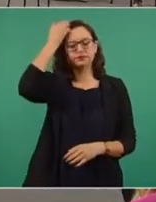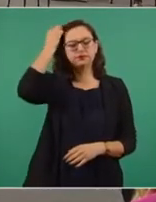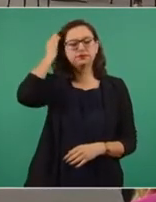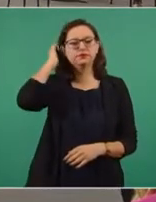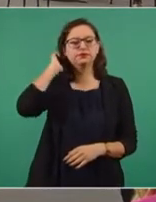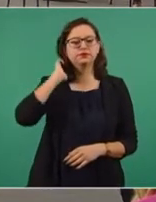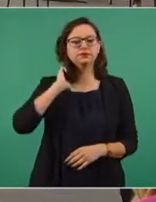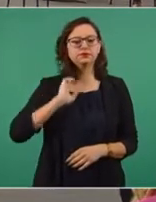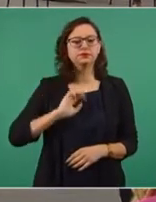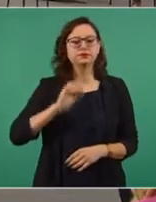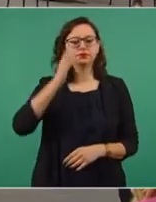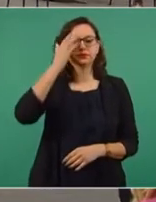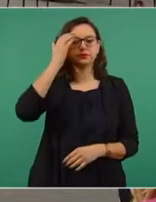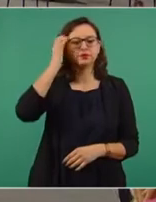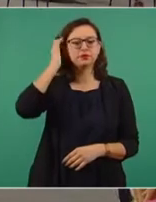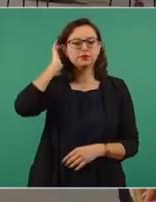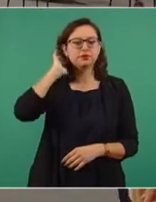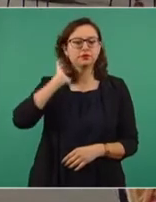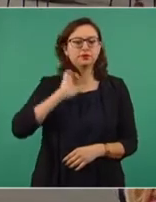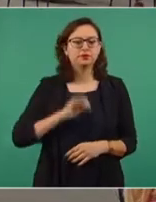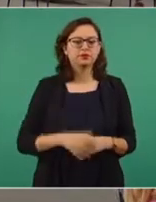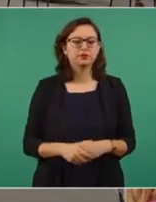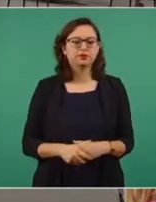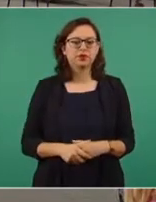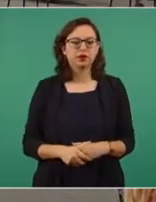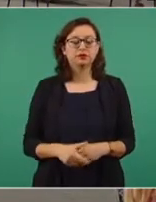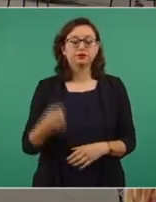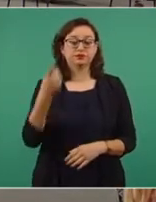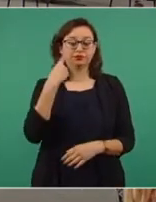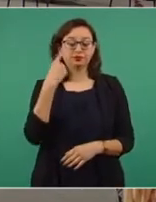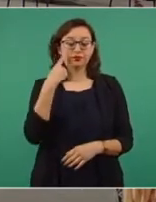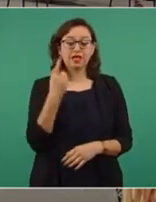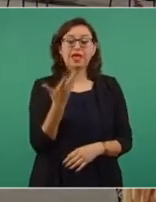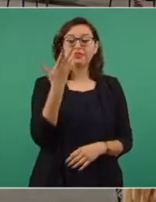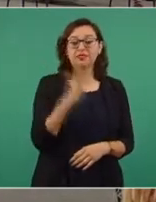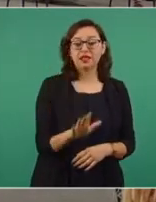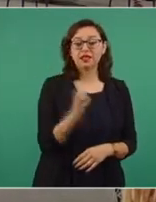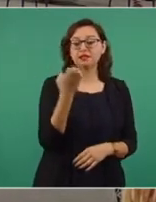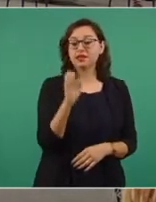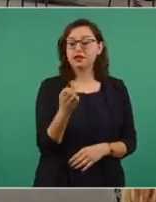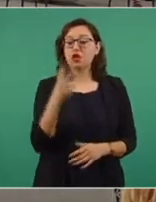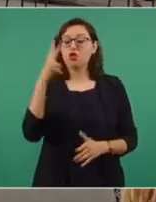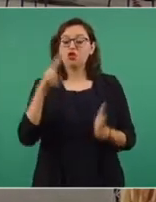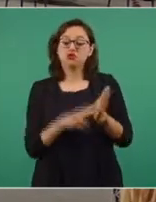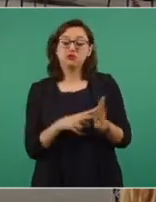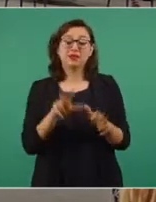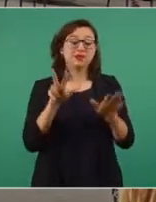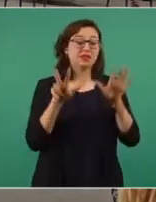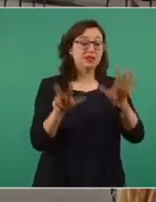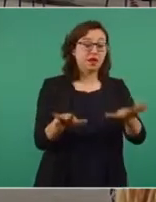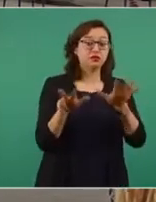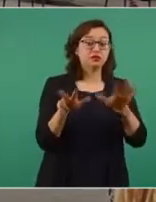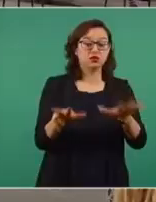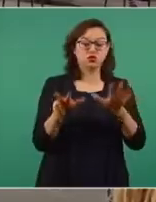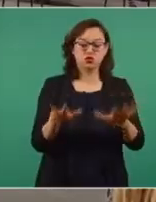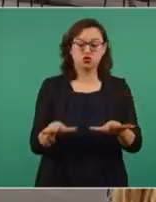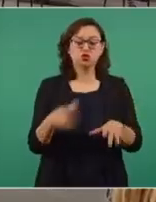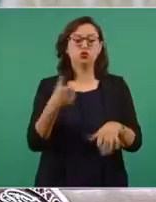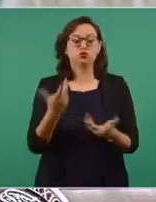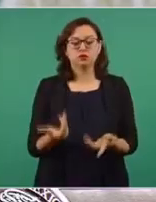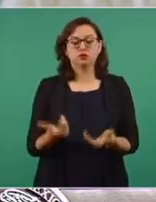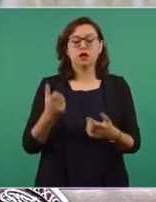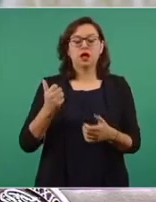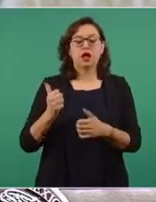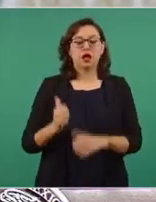En un evento público, el 10 de enero de 2018, se dieron cita a los más altos funcionarios del sector salud del